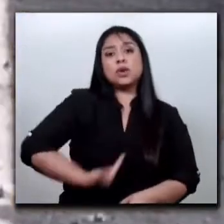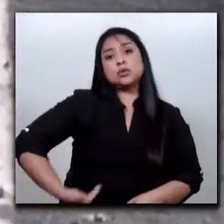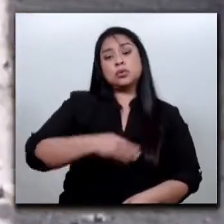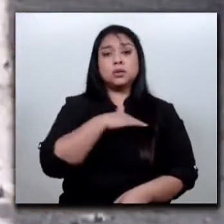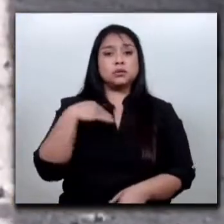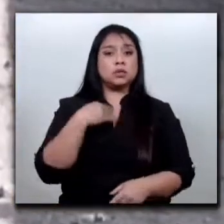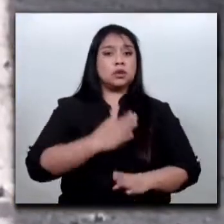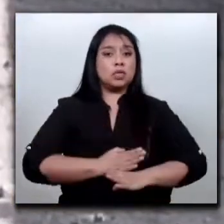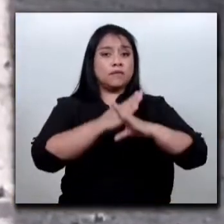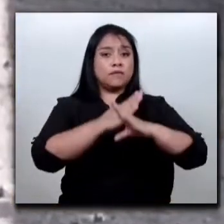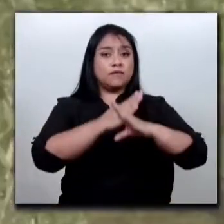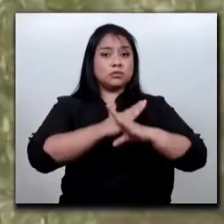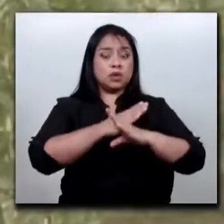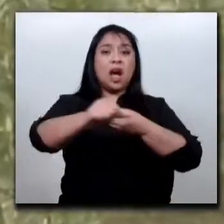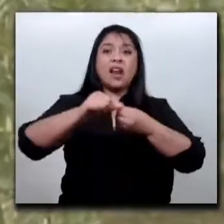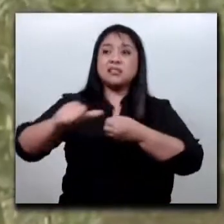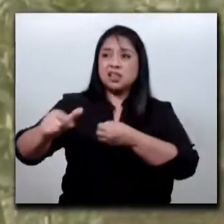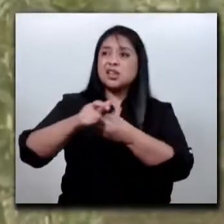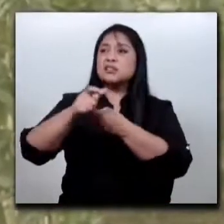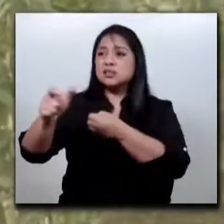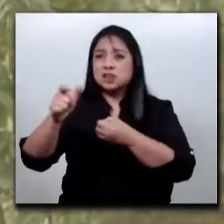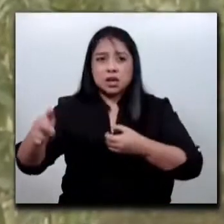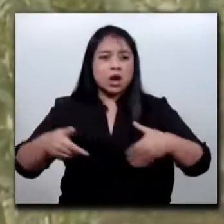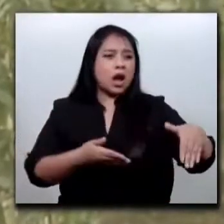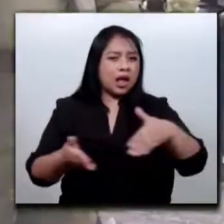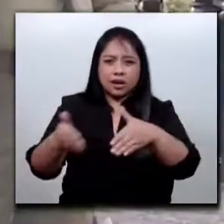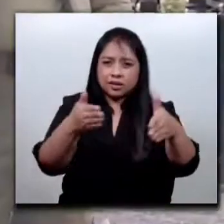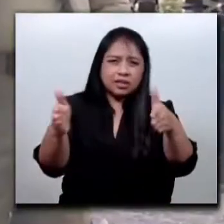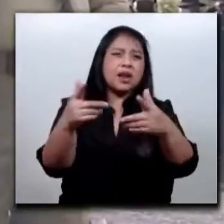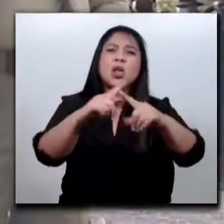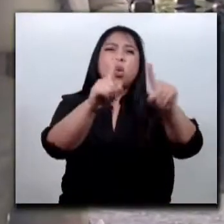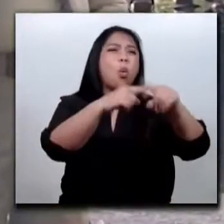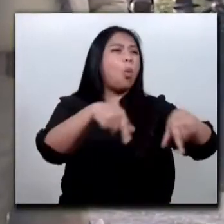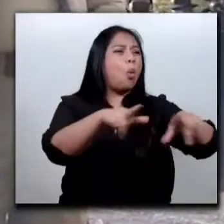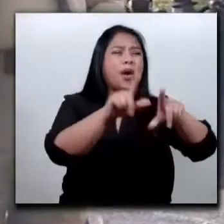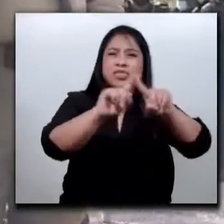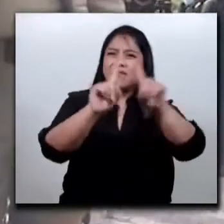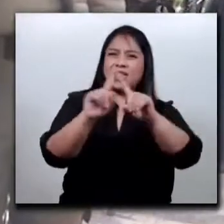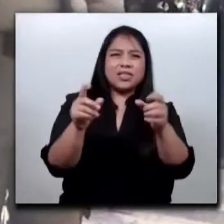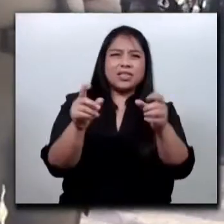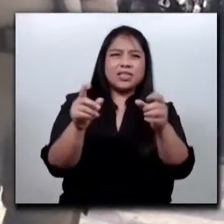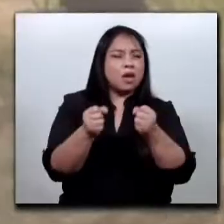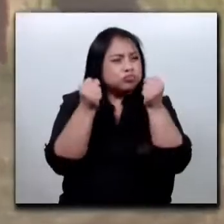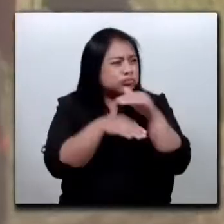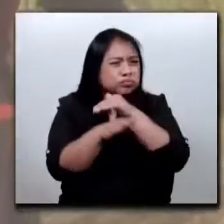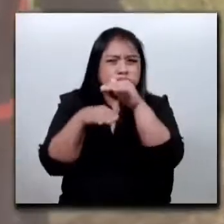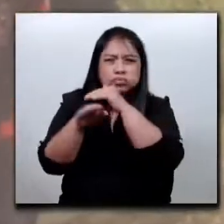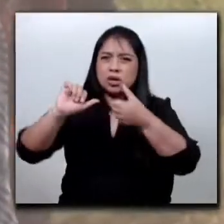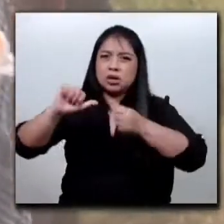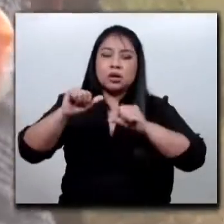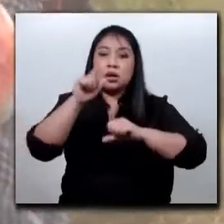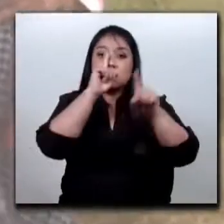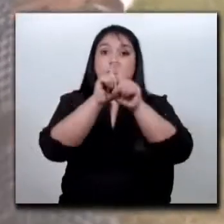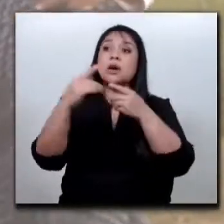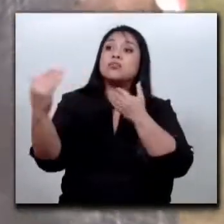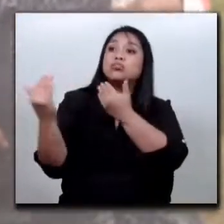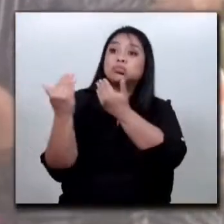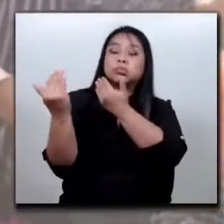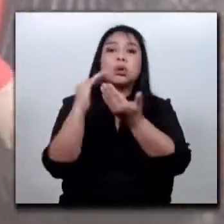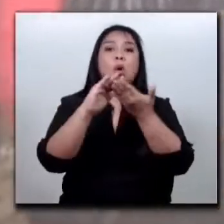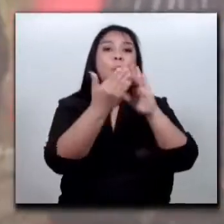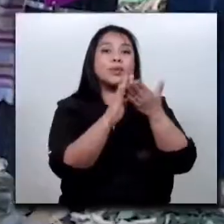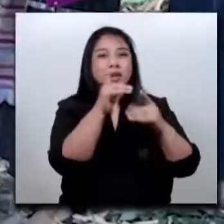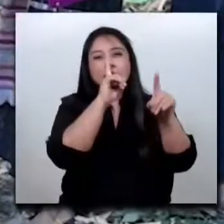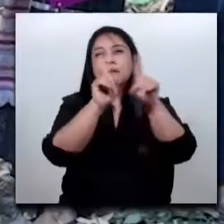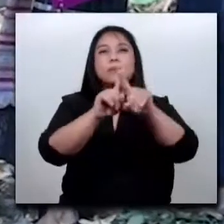en aldeas, caceríos, carreteras y lugares de difícil acceso. Se incrementó el acercamiento comunitario y diversas actividades